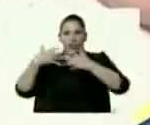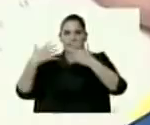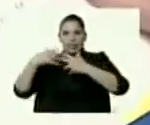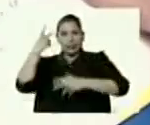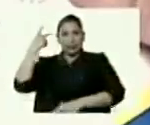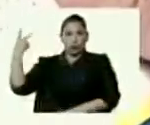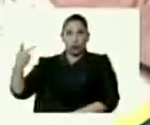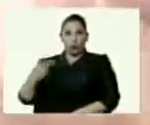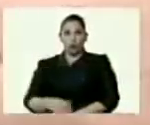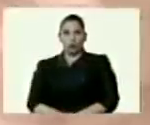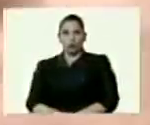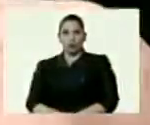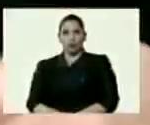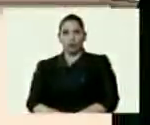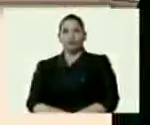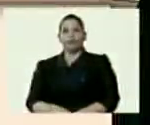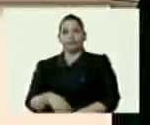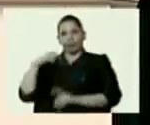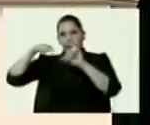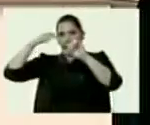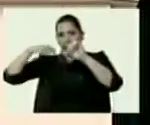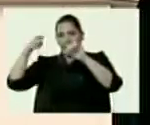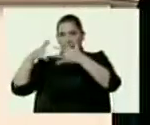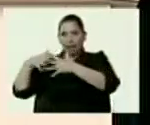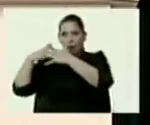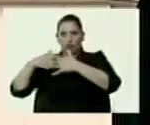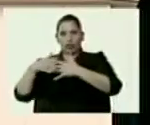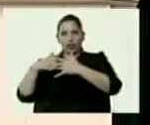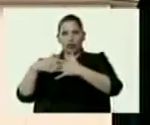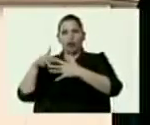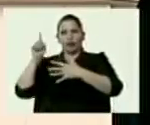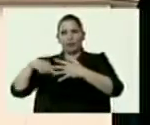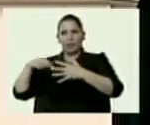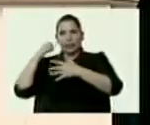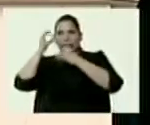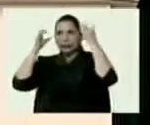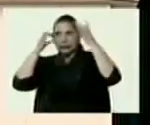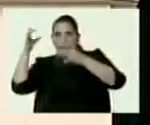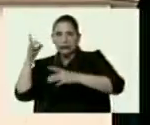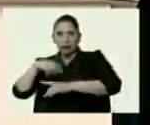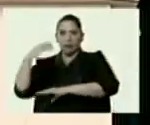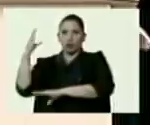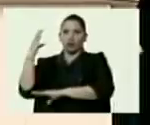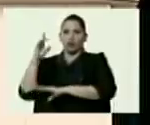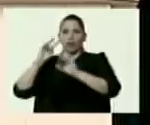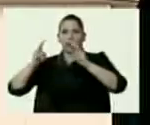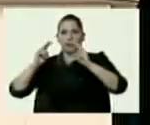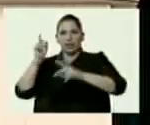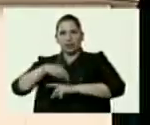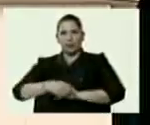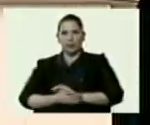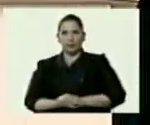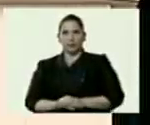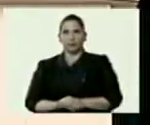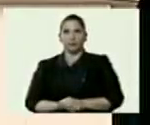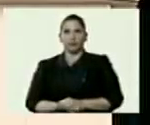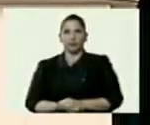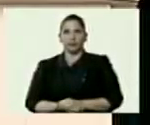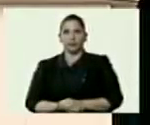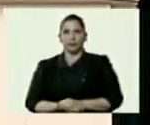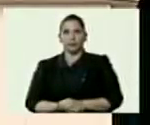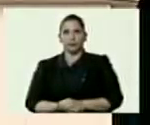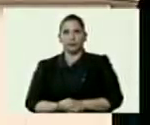de Hollywood y le ponen las valoridades que le quieran poner en una terminología que además no es la terminología habitual con la que